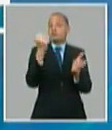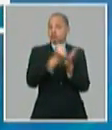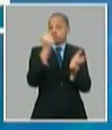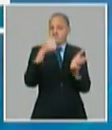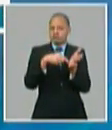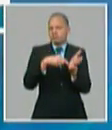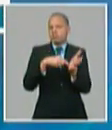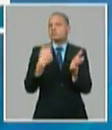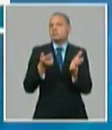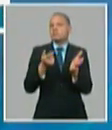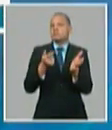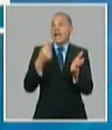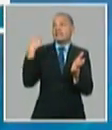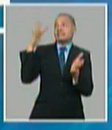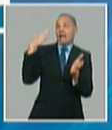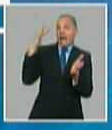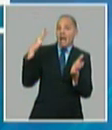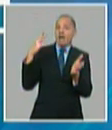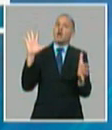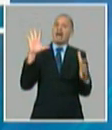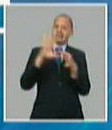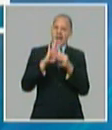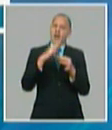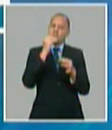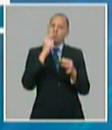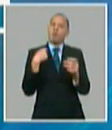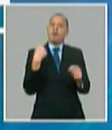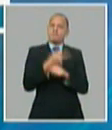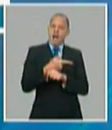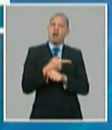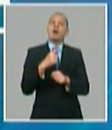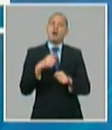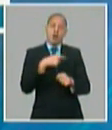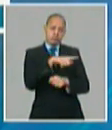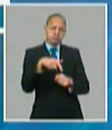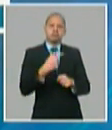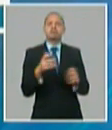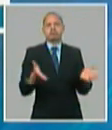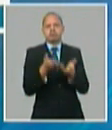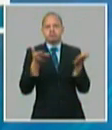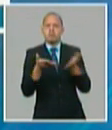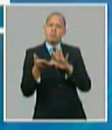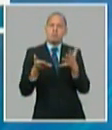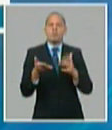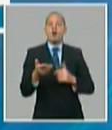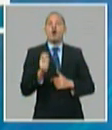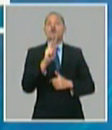por un capital comprometido de 2.455 millones de dólares